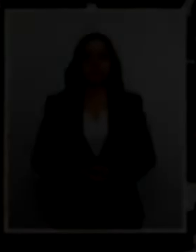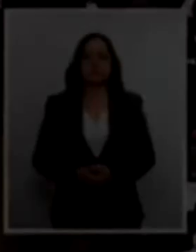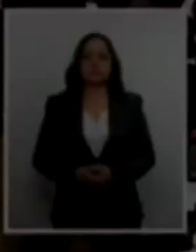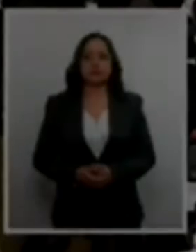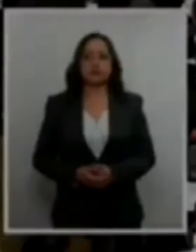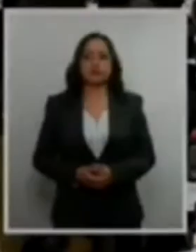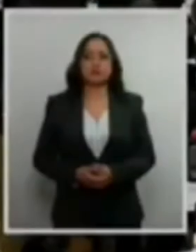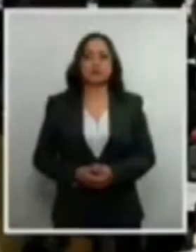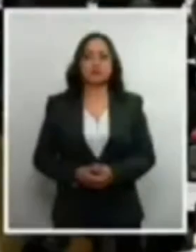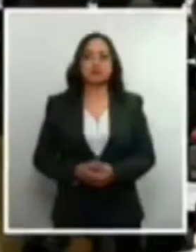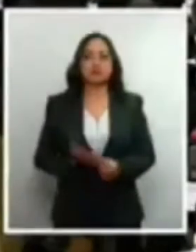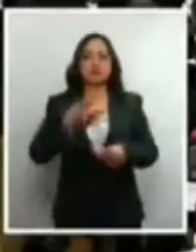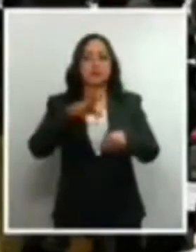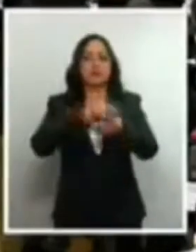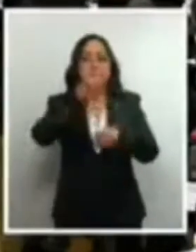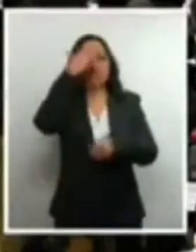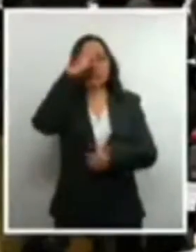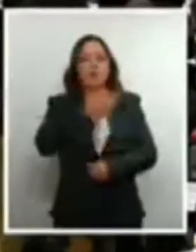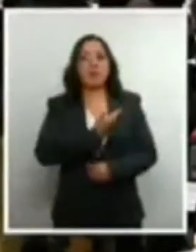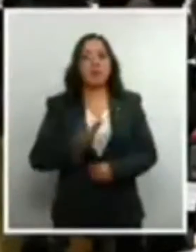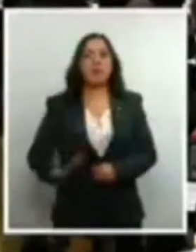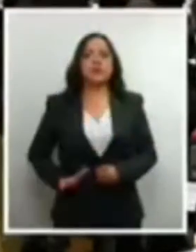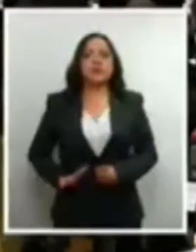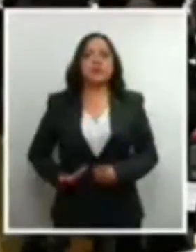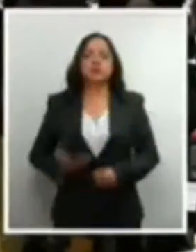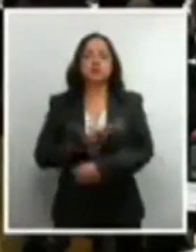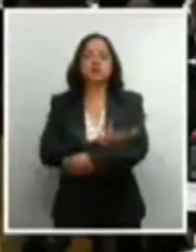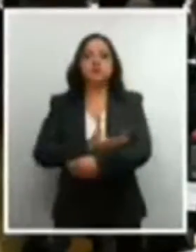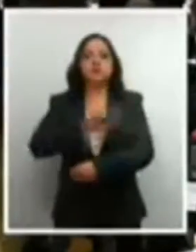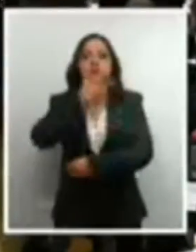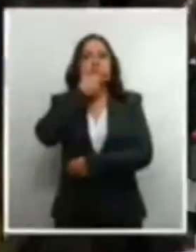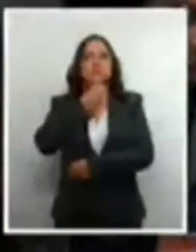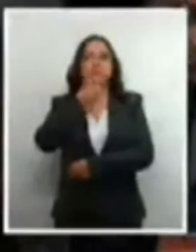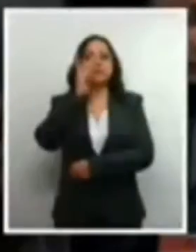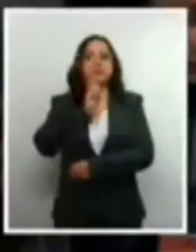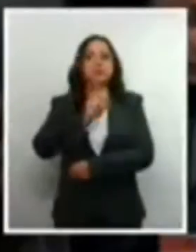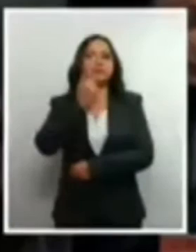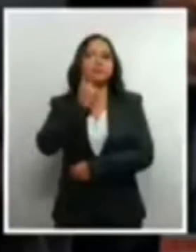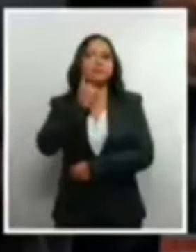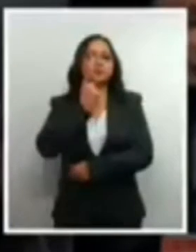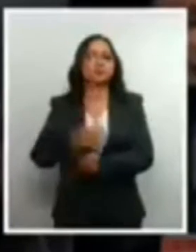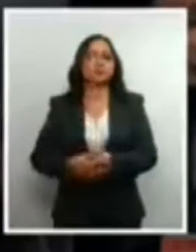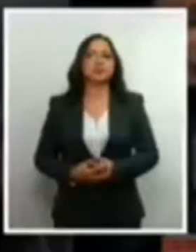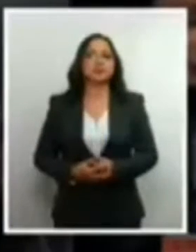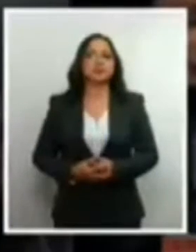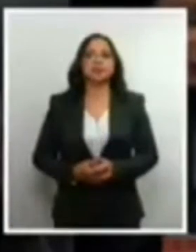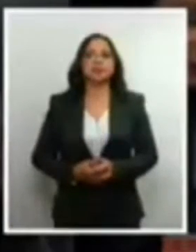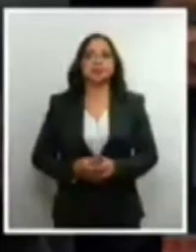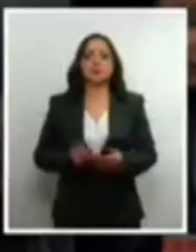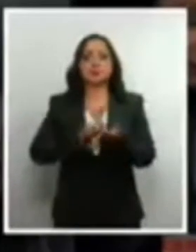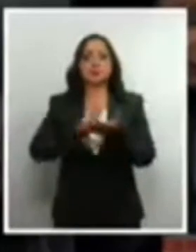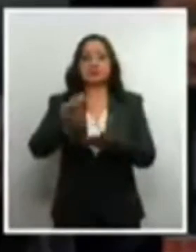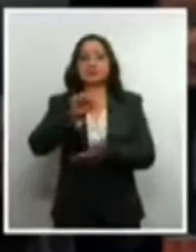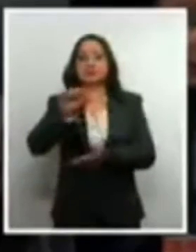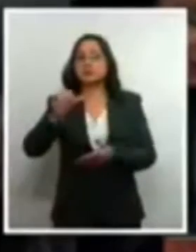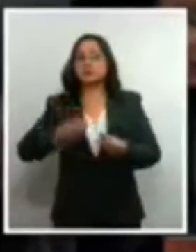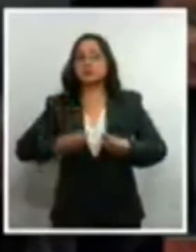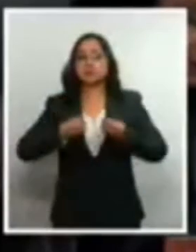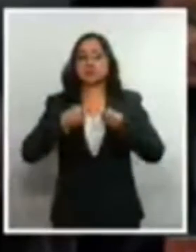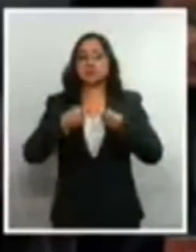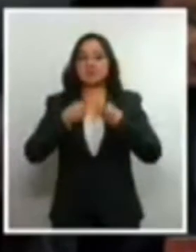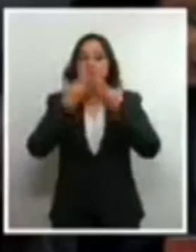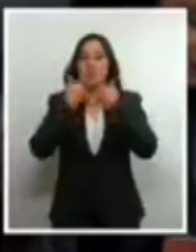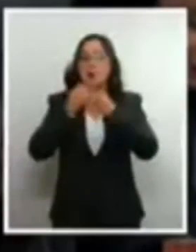Con la venia, señor presidente, compañeras y compañeros diputados. El derecho a la vida no ha recibido